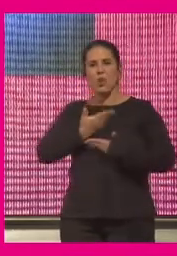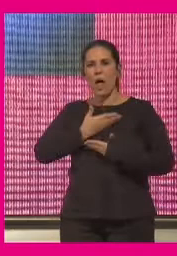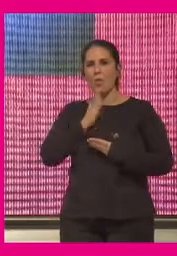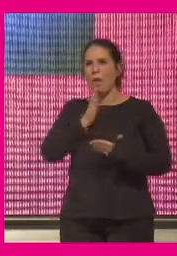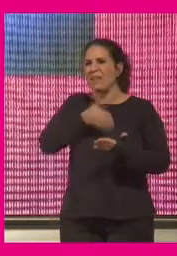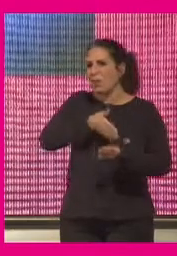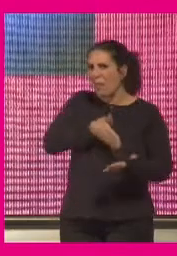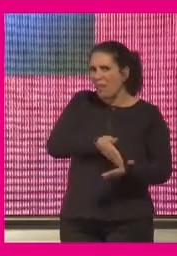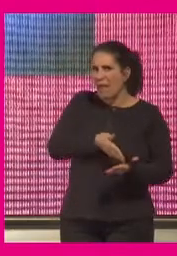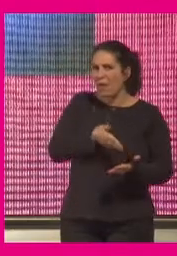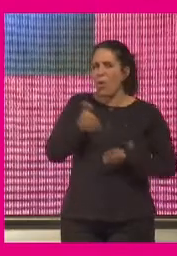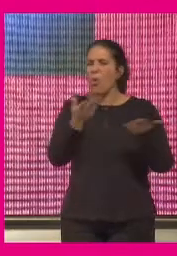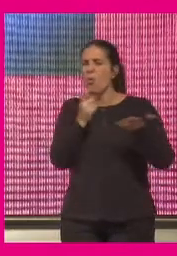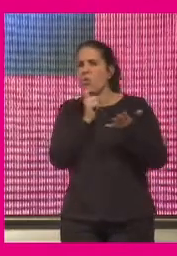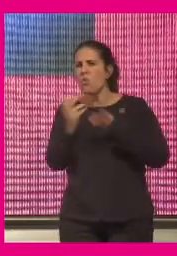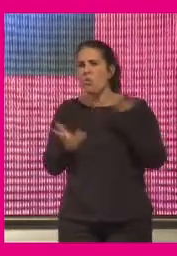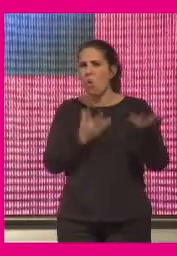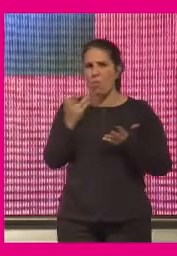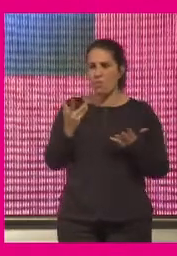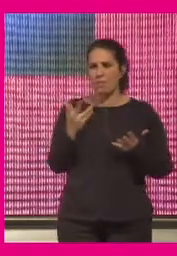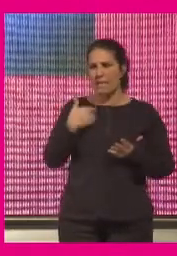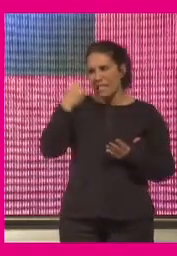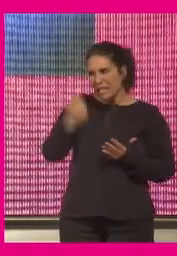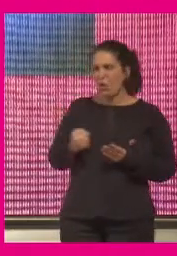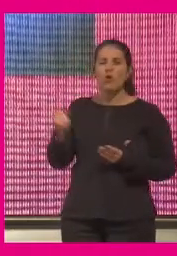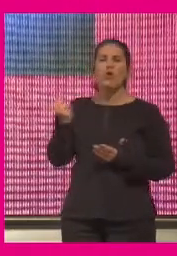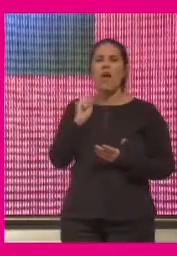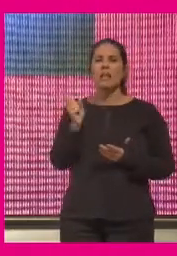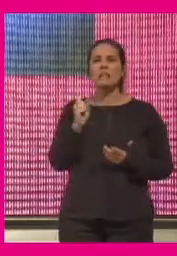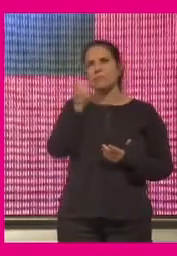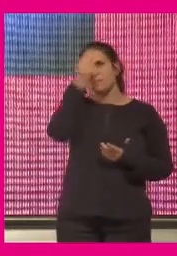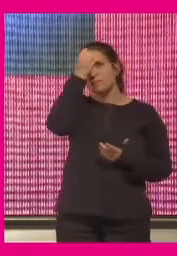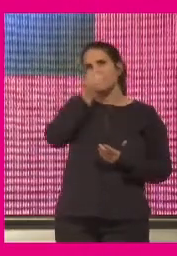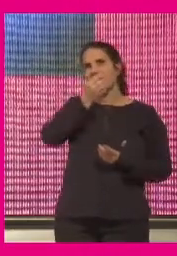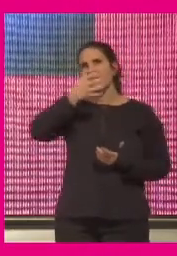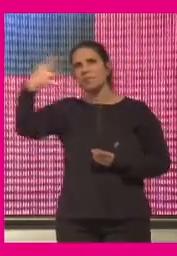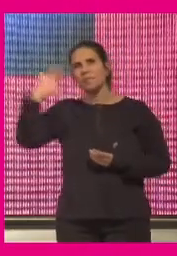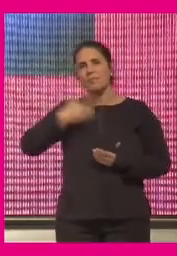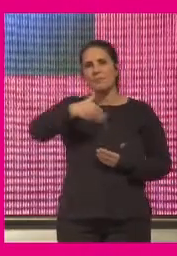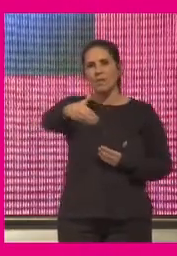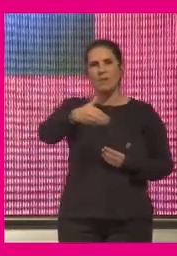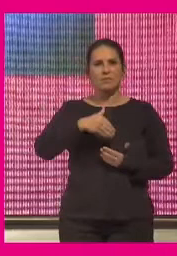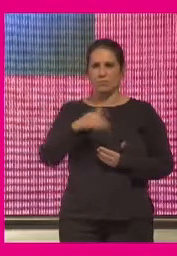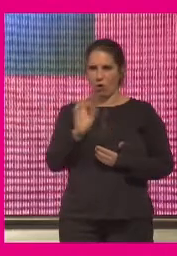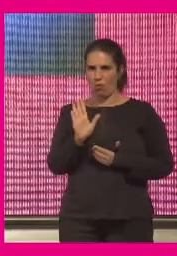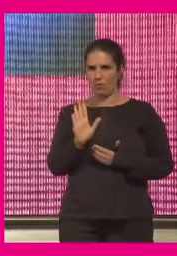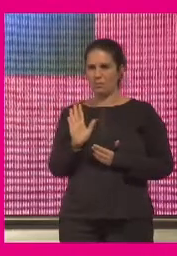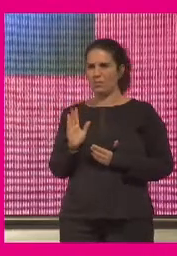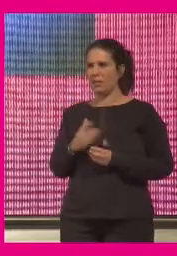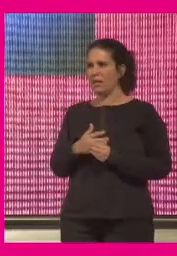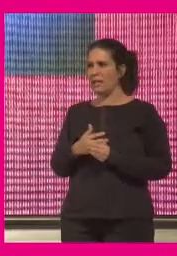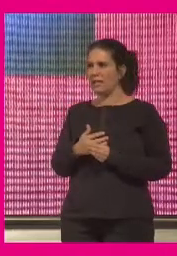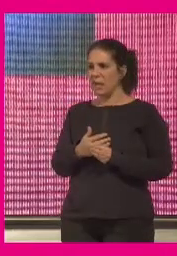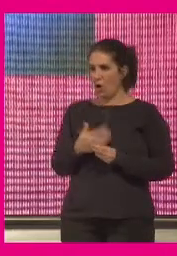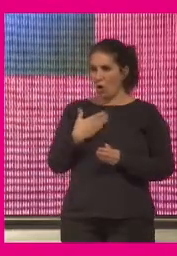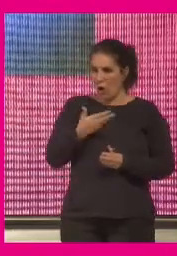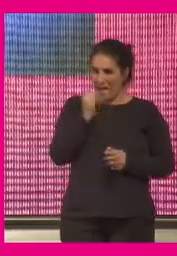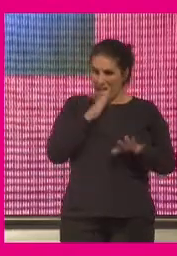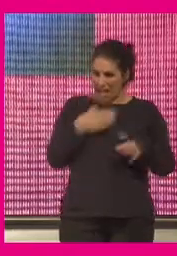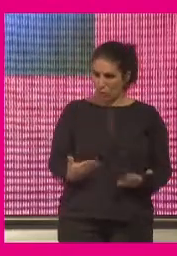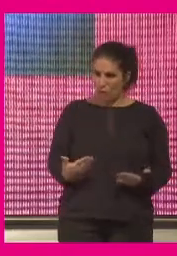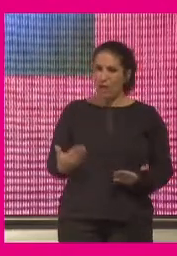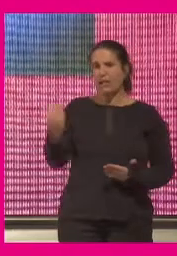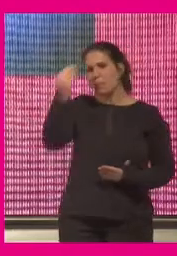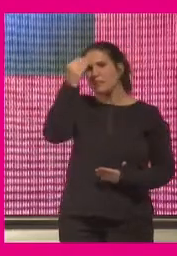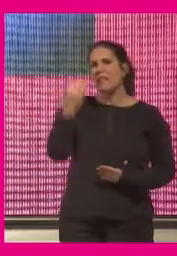entorpecer ¿cómo vamos a poder afrontarlo? pero insisto no quiero no os pido que hagáis adivinos ni adivinas sino a la luz de lo que tenemos hoy